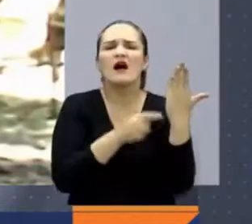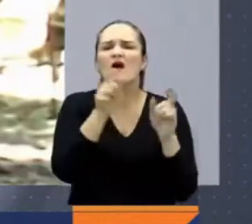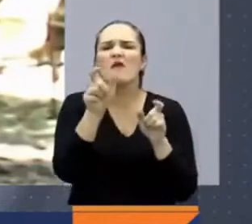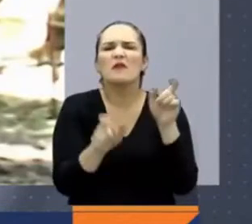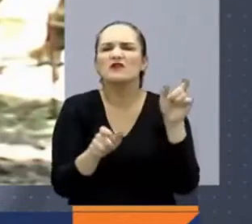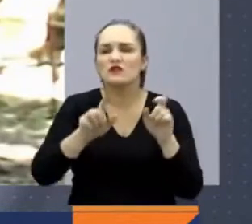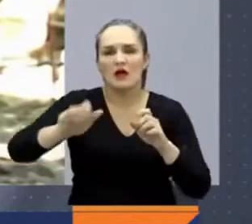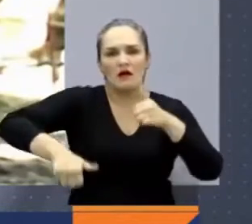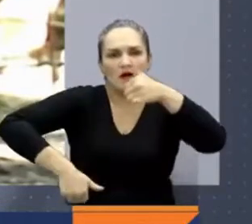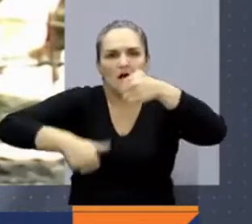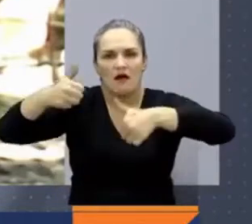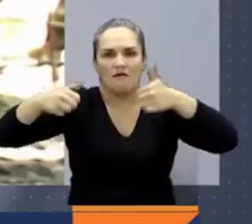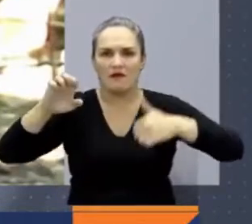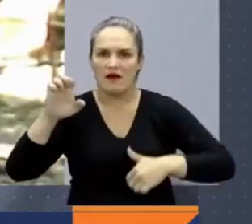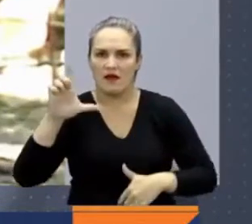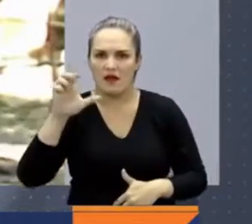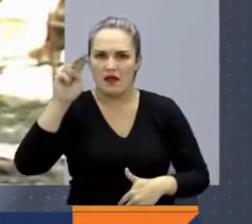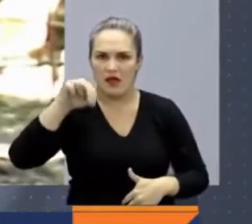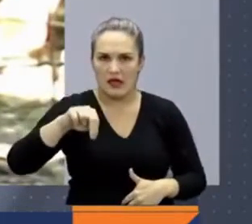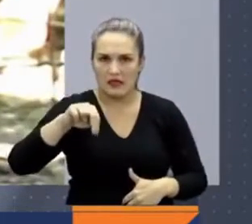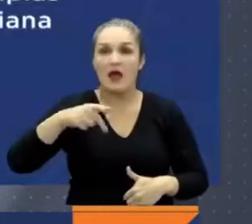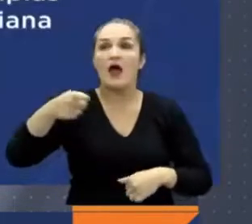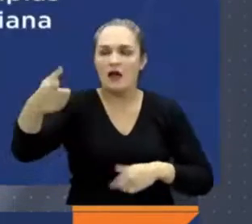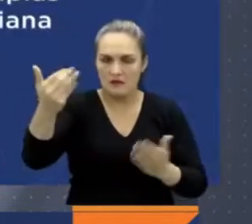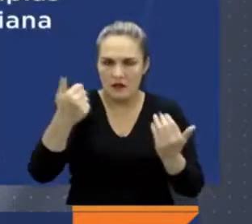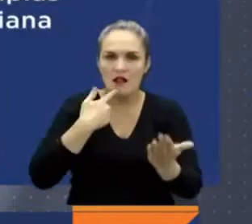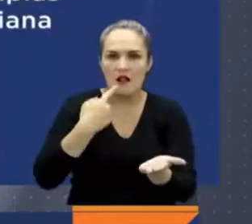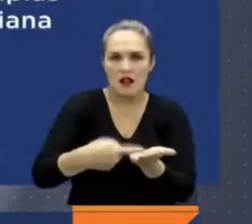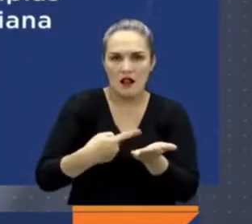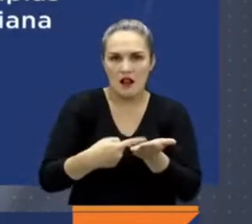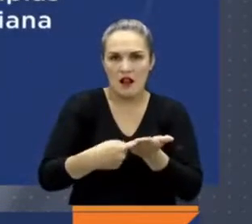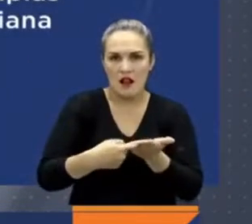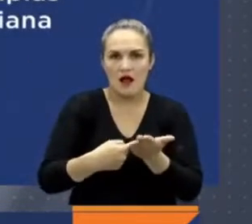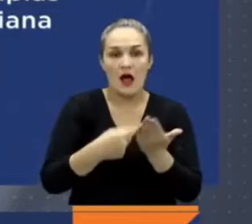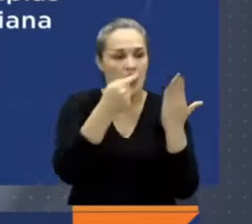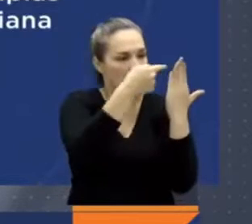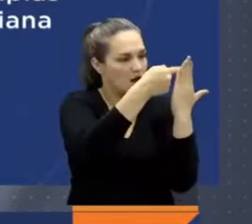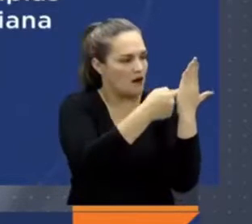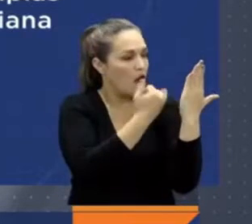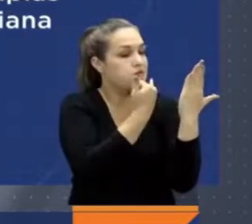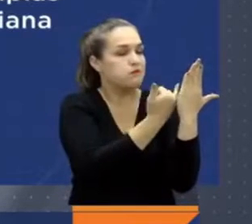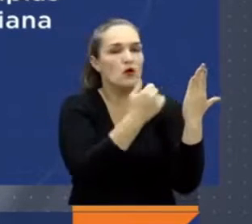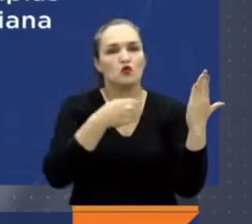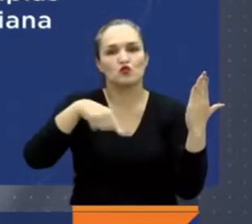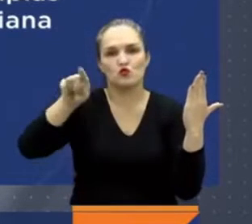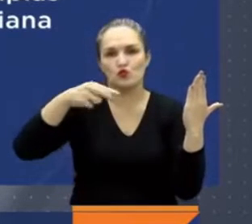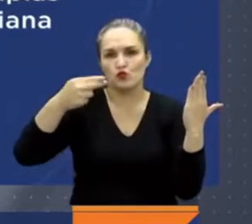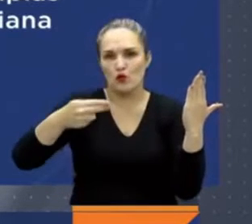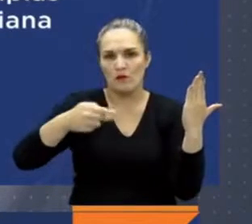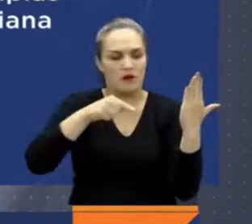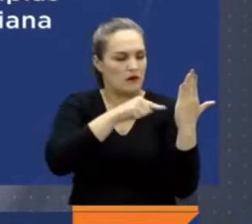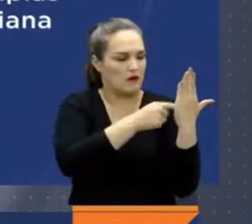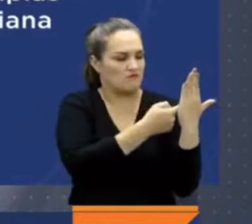orden de captura y de extradición para iniciar estos diálogos de paz en los próximos días.